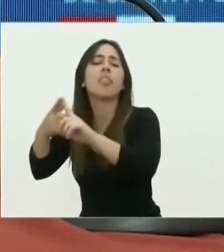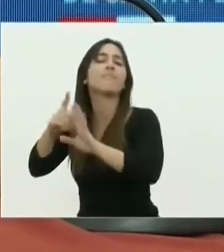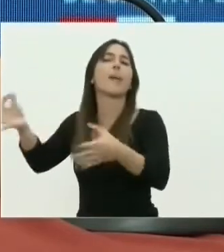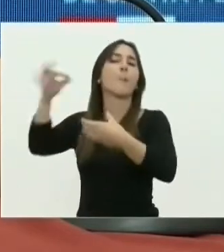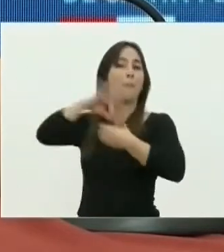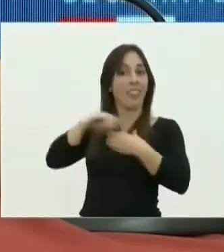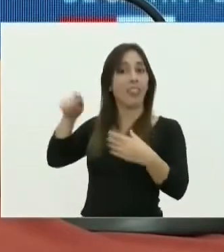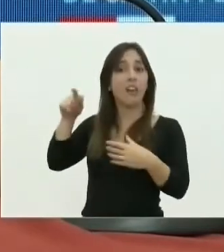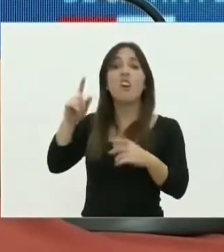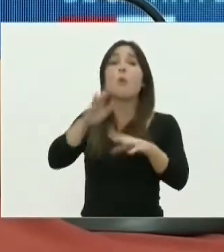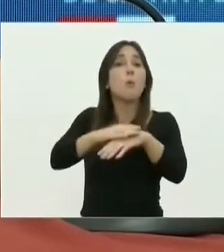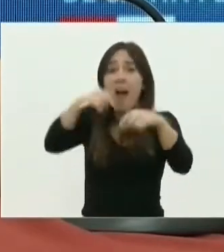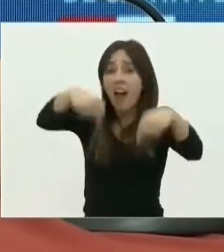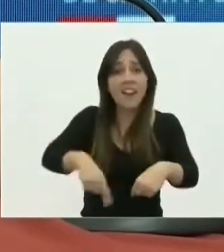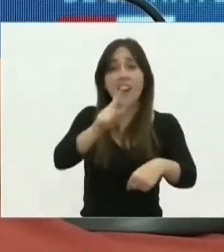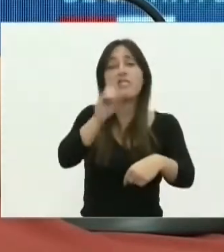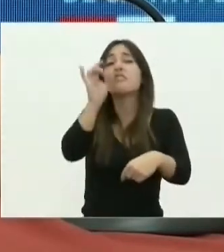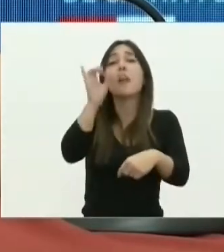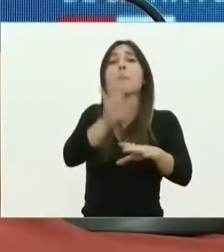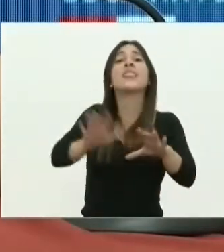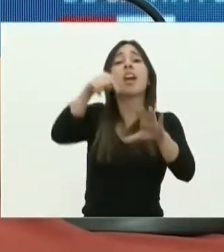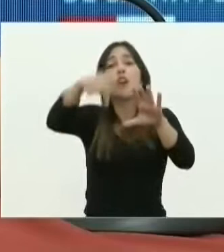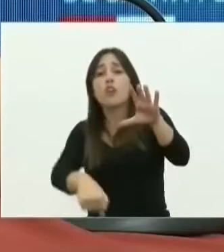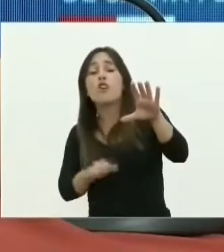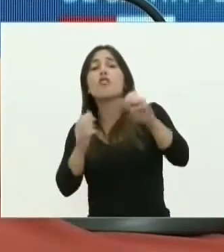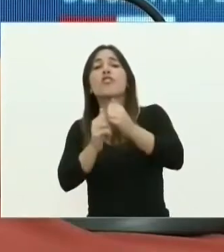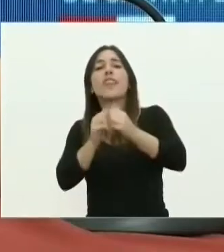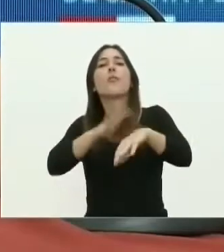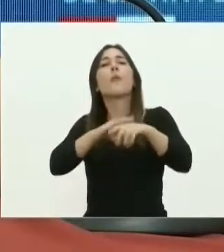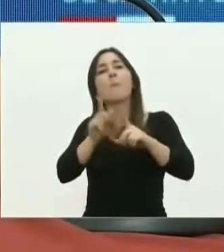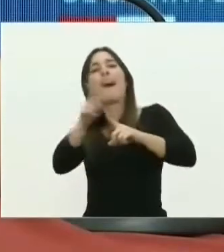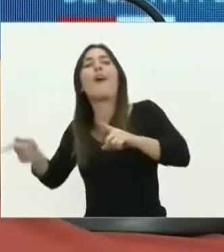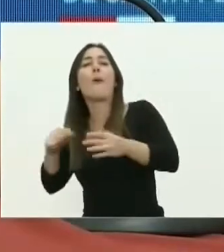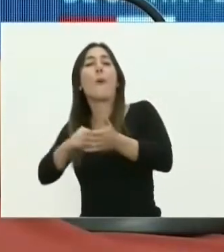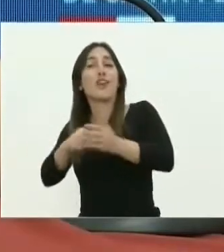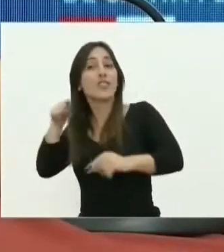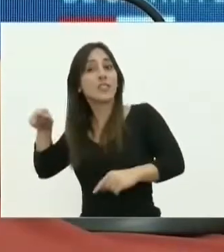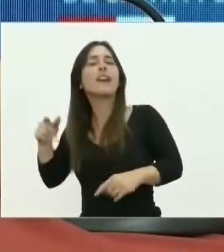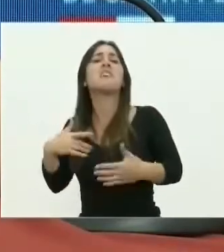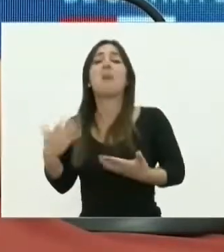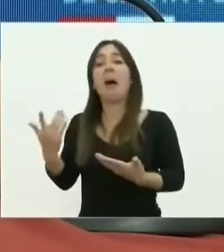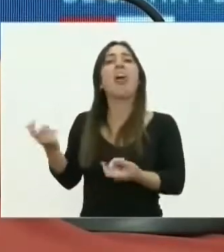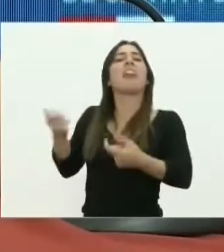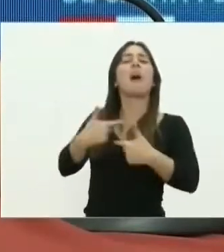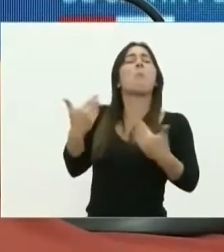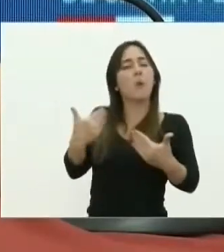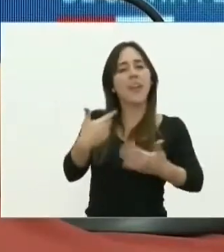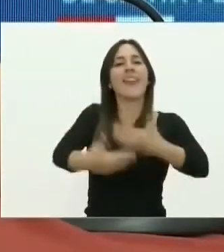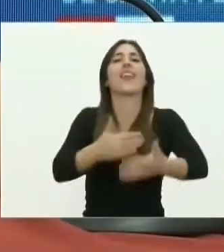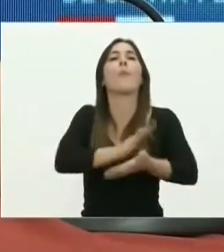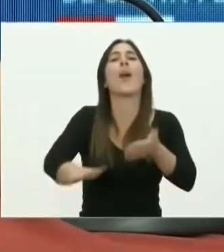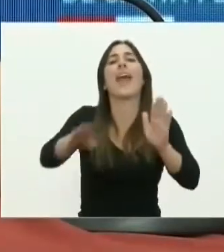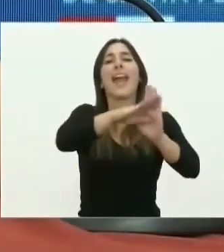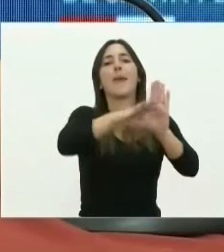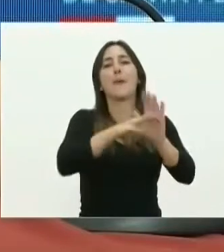produjeron en esta región, sino solamente en Rosario, podemos tomar nuevas medidas. La región, de que el 5 de mayo